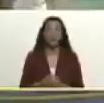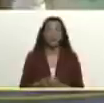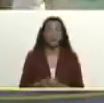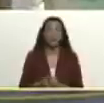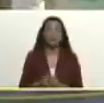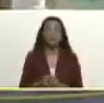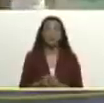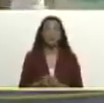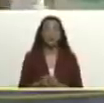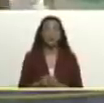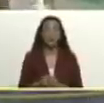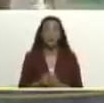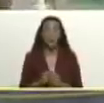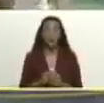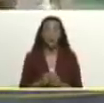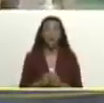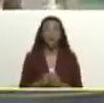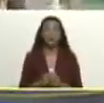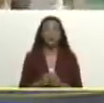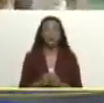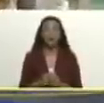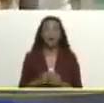Morloy del Poder Popular.